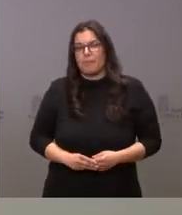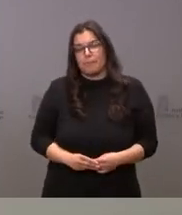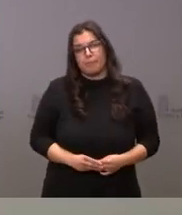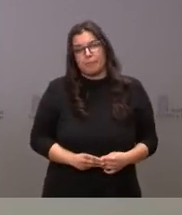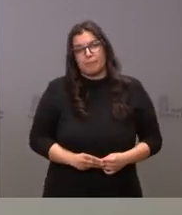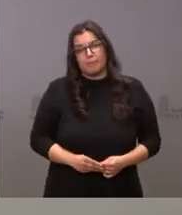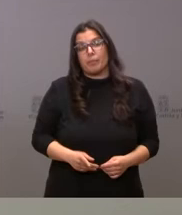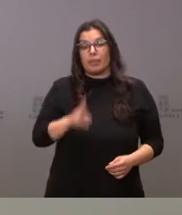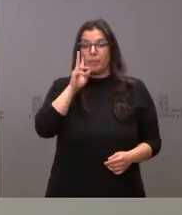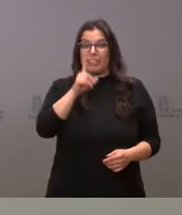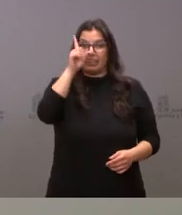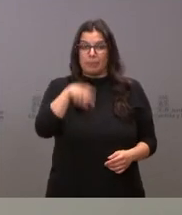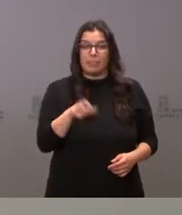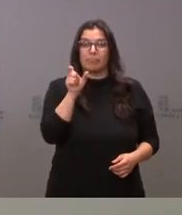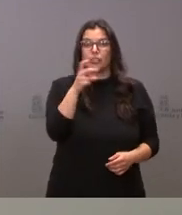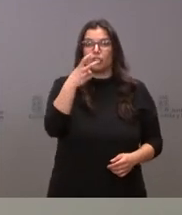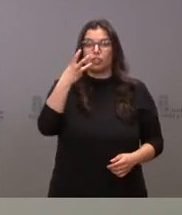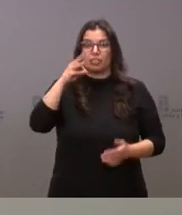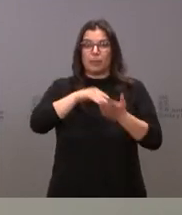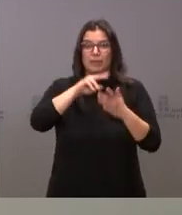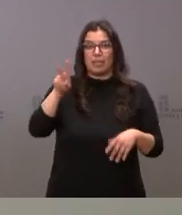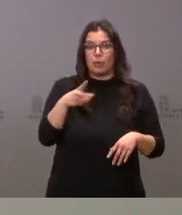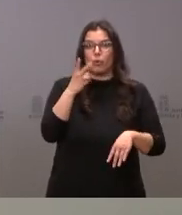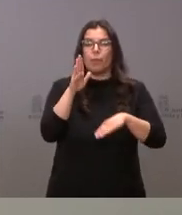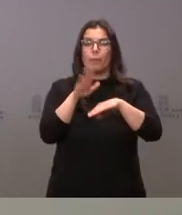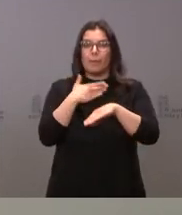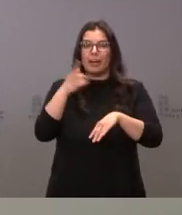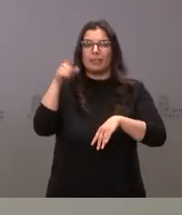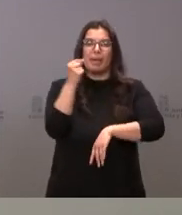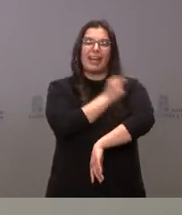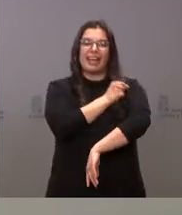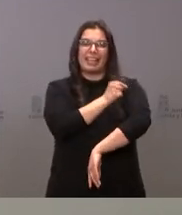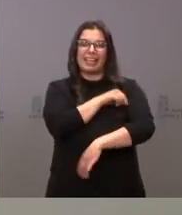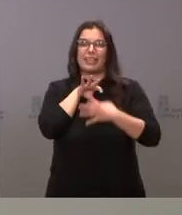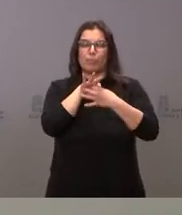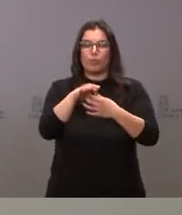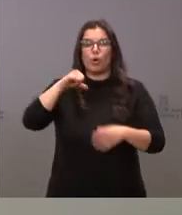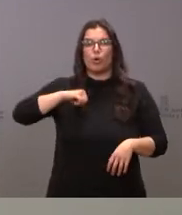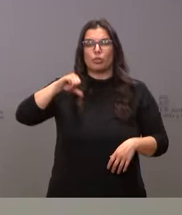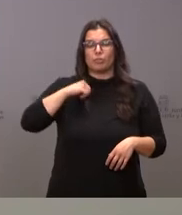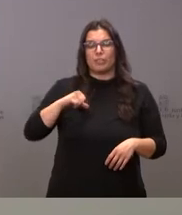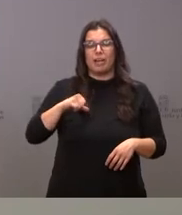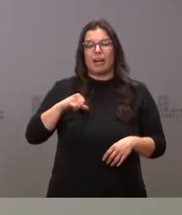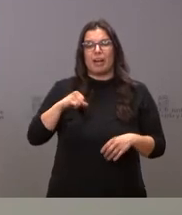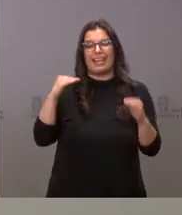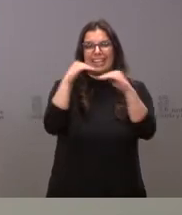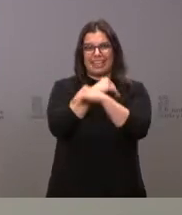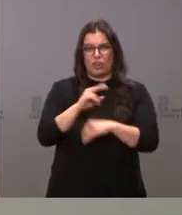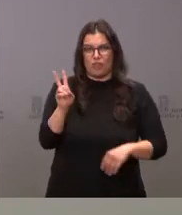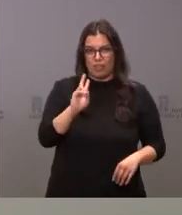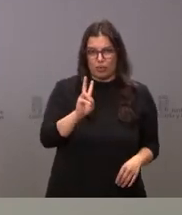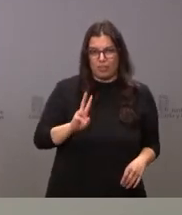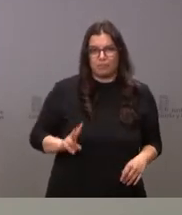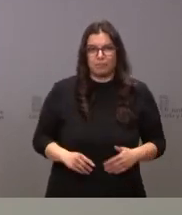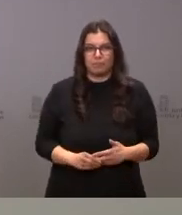une, ustedes lo ven, 230.000 euros para suministro de jeringuillas en el Hospital Clínico Universitario de Valladolid y una